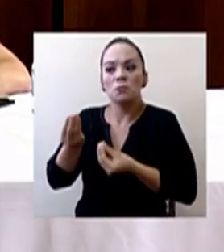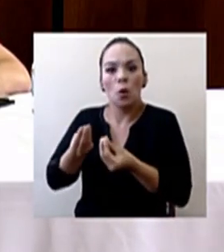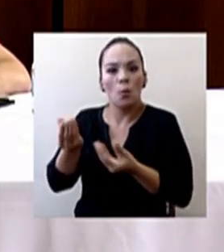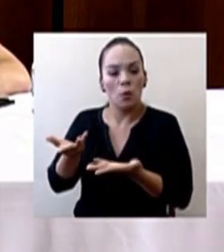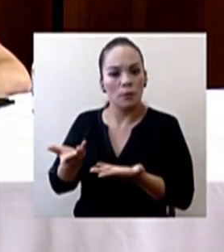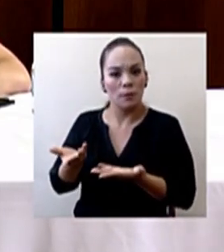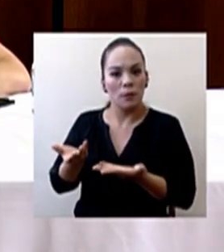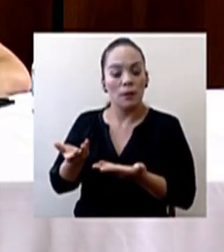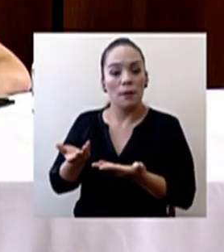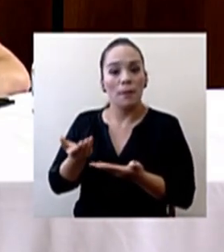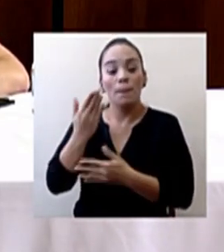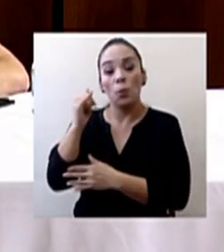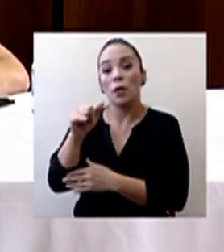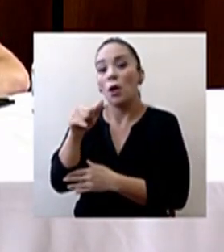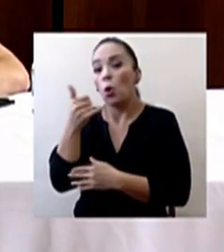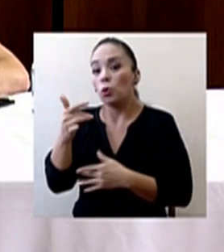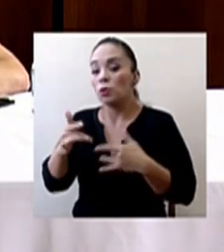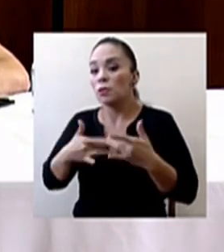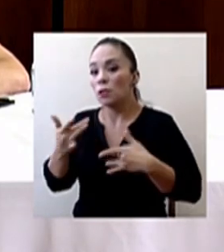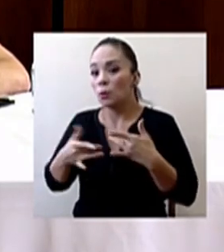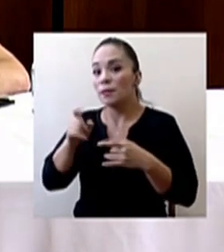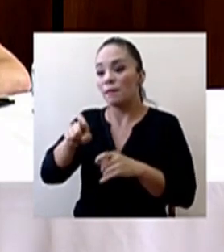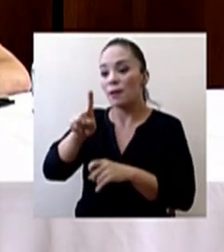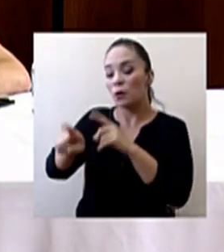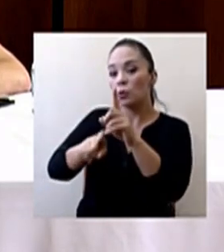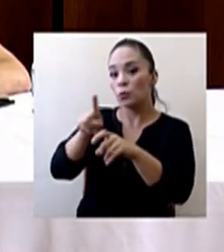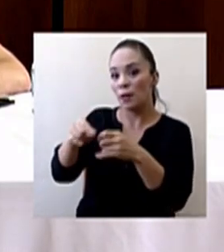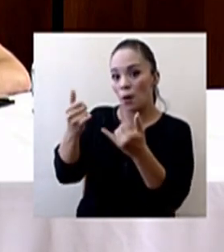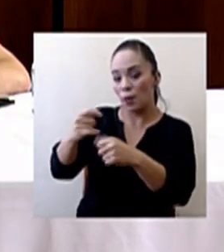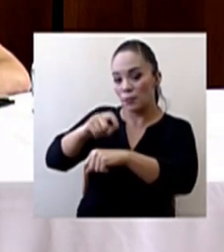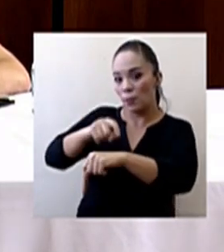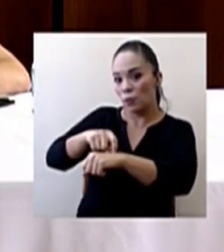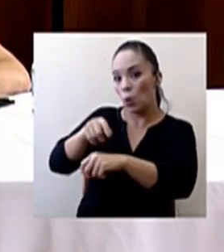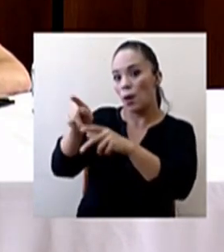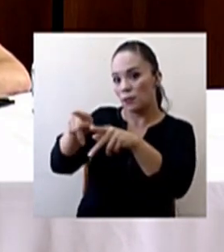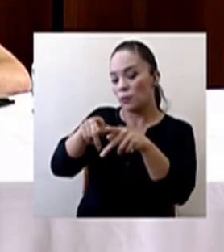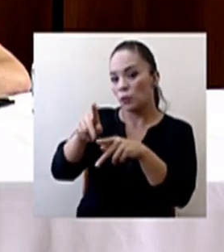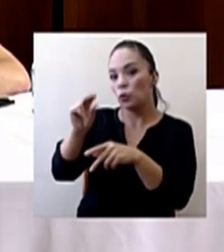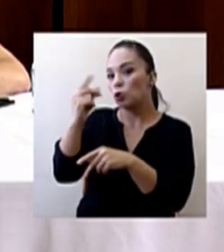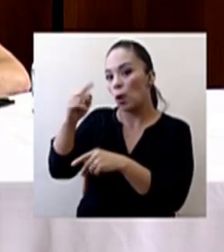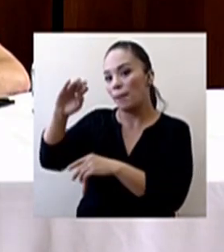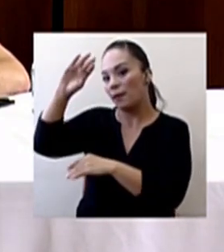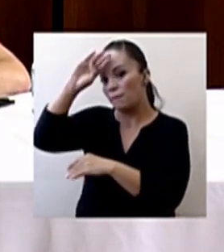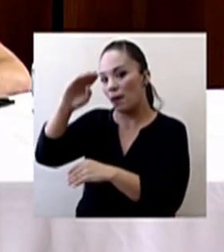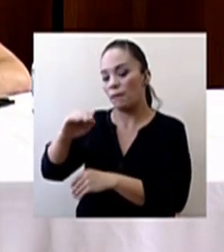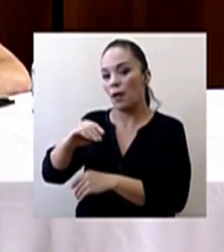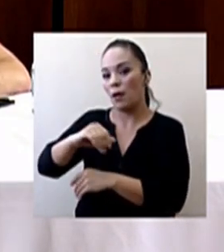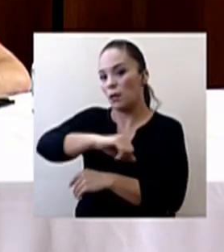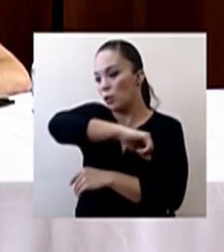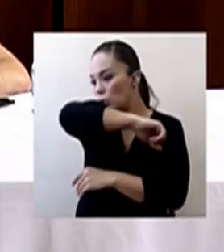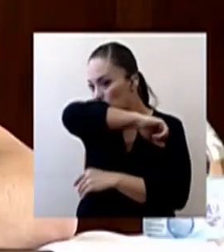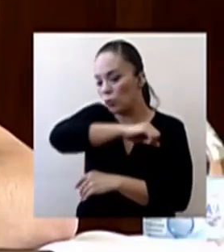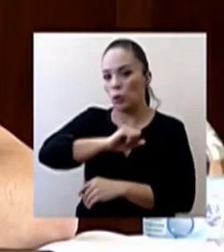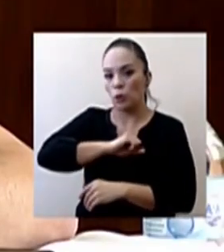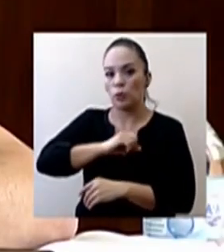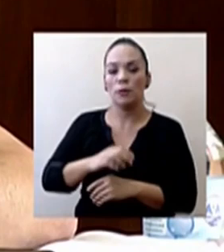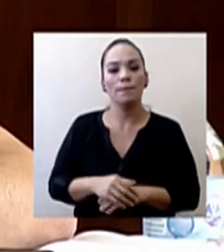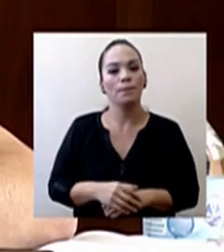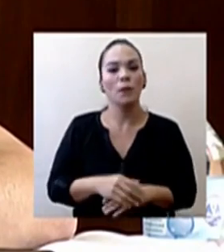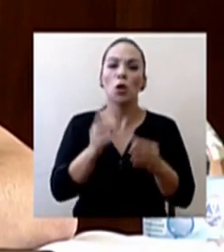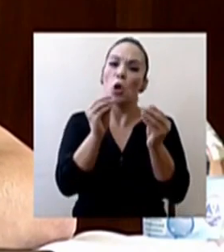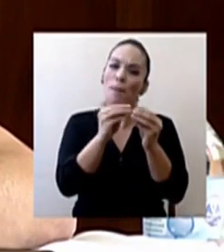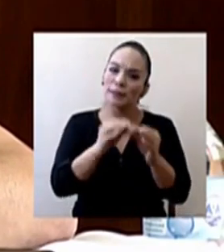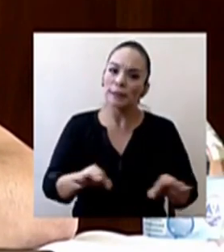casos? ¿Por qué otros síntomas deberían de consultar las personas en este momento, además de fiebre y tos? Bueno, lo más importante a nivel